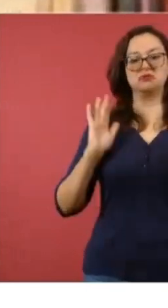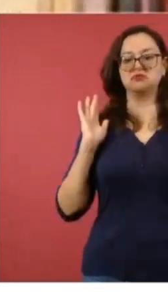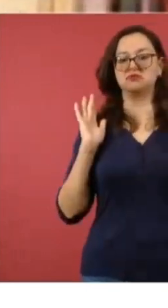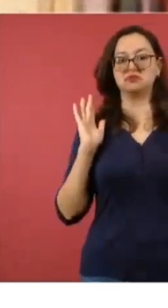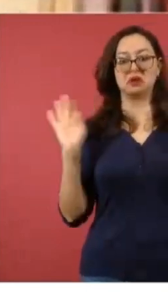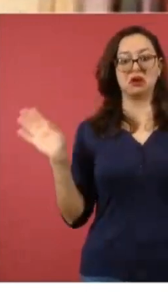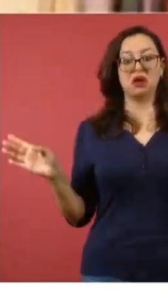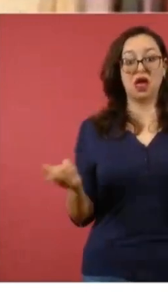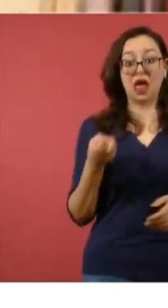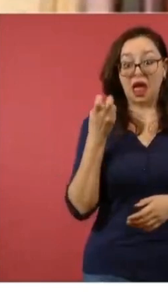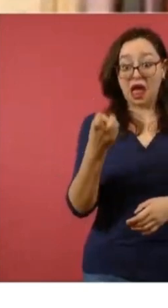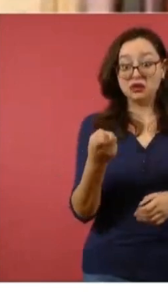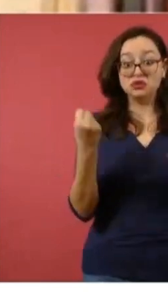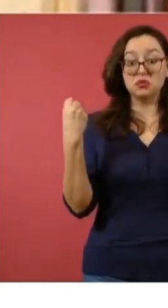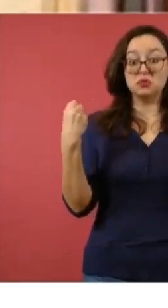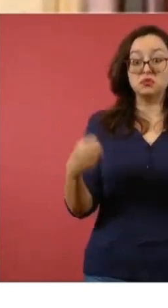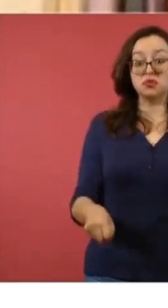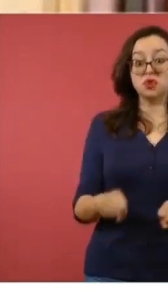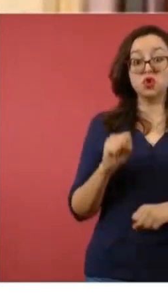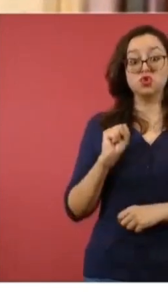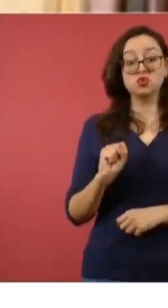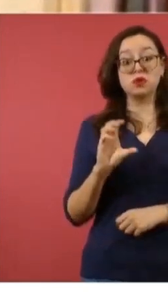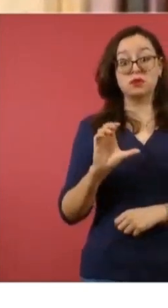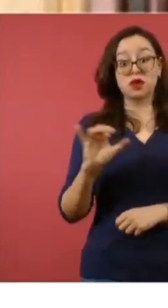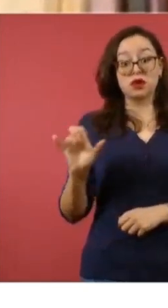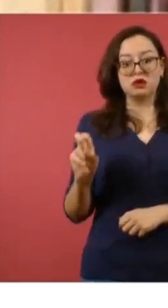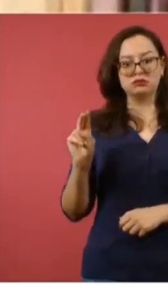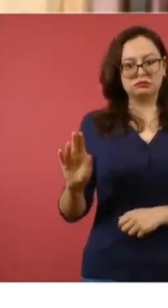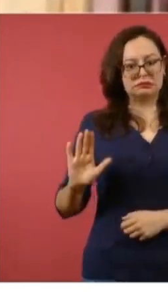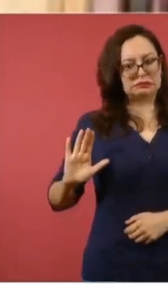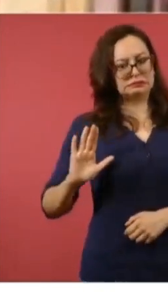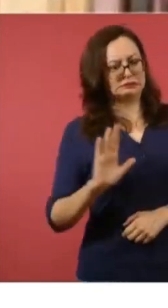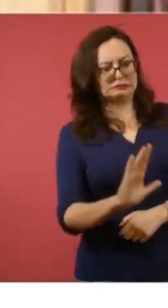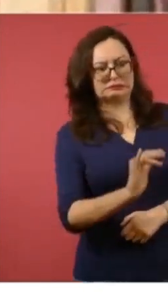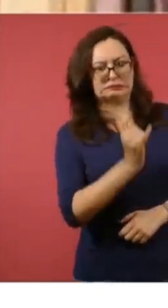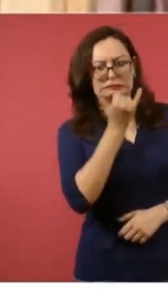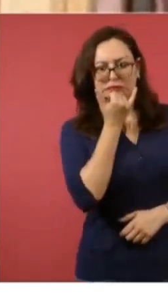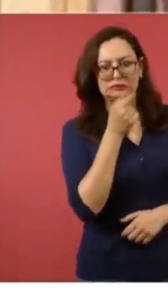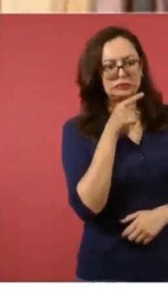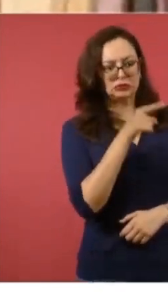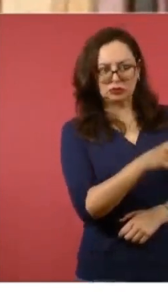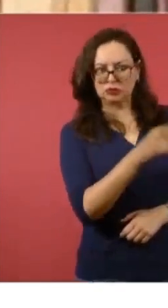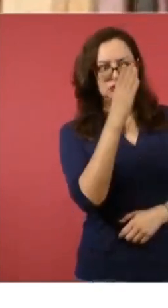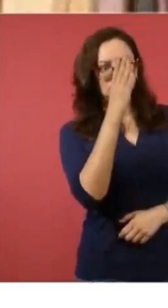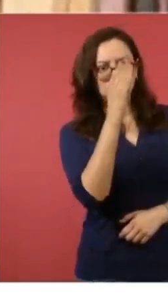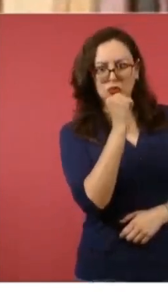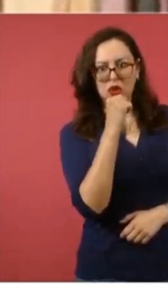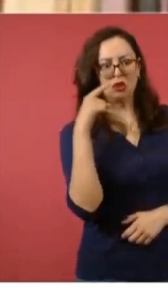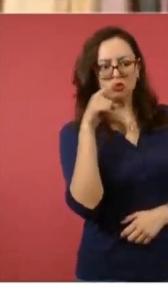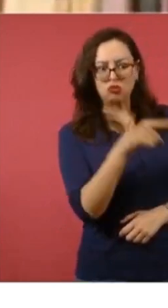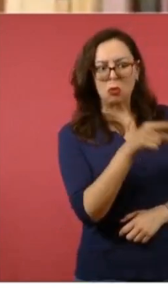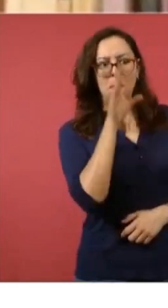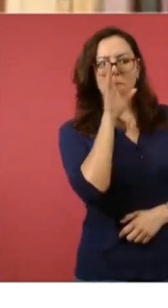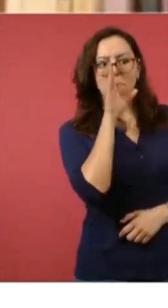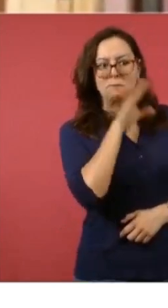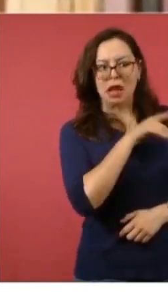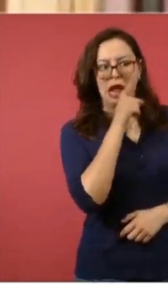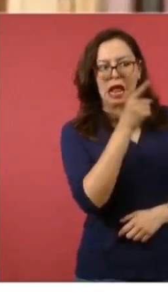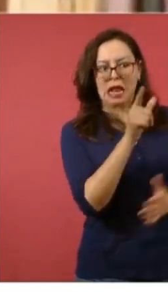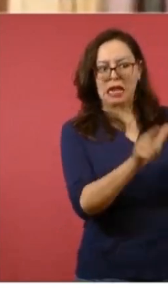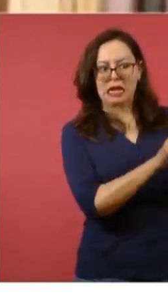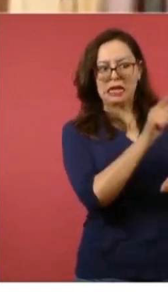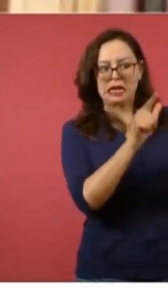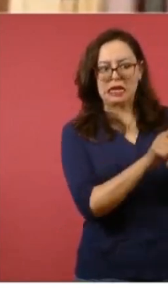Y si no hay una Suprema Corte que pueda decirle, momento, eso no lo puedes hacer, eso es indebido o esa ley es